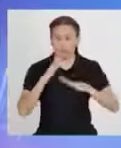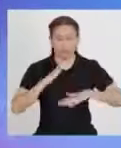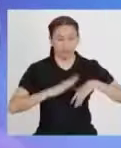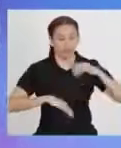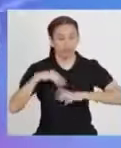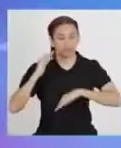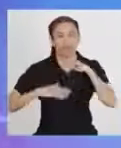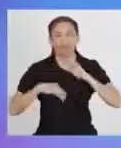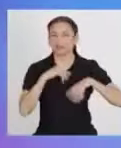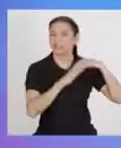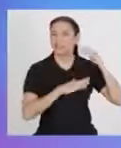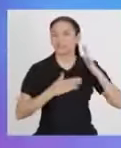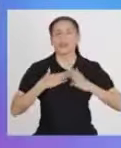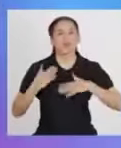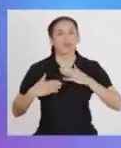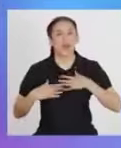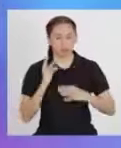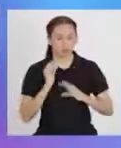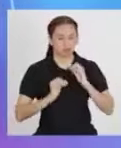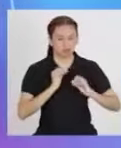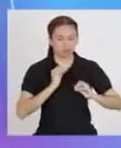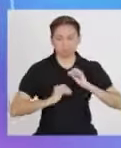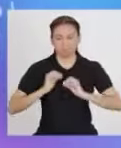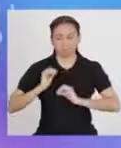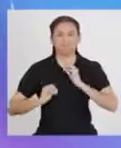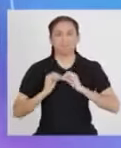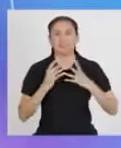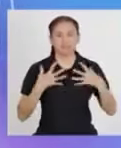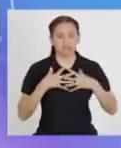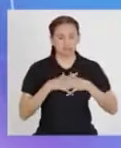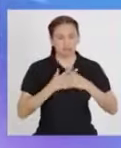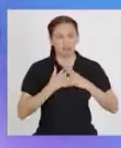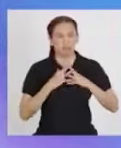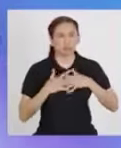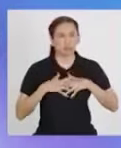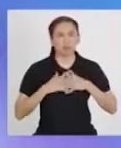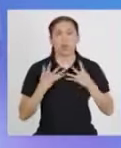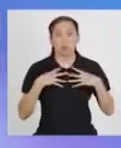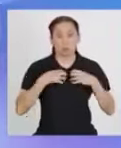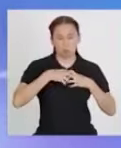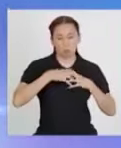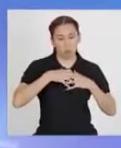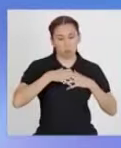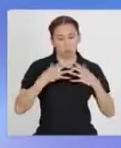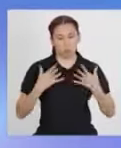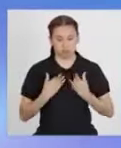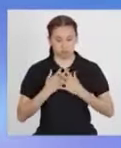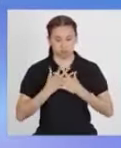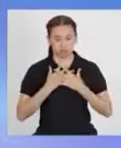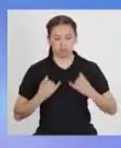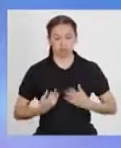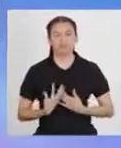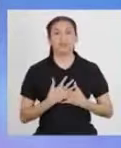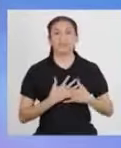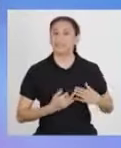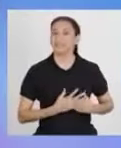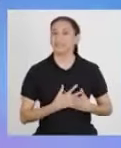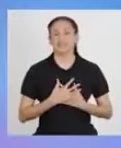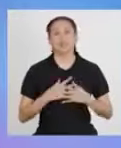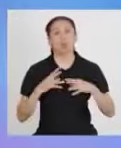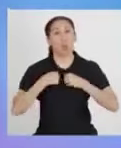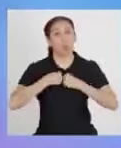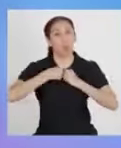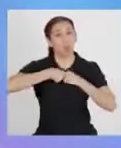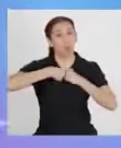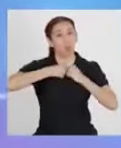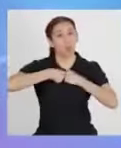construcción y reparación de tejidos como los músculos, los huesos y